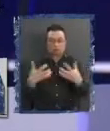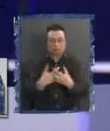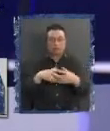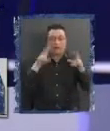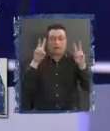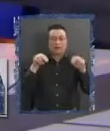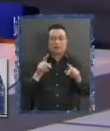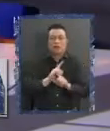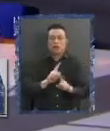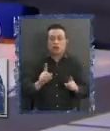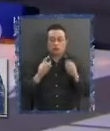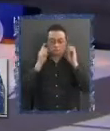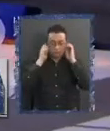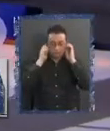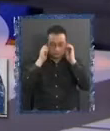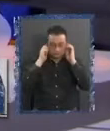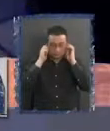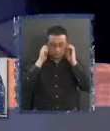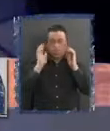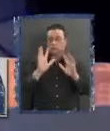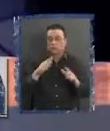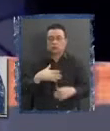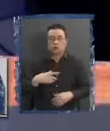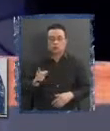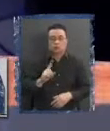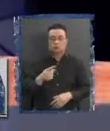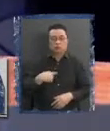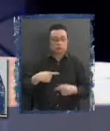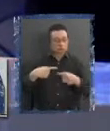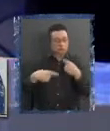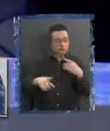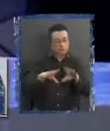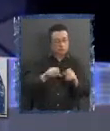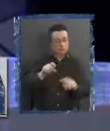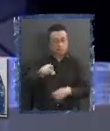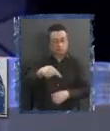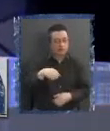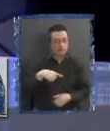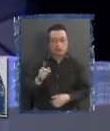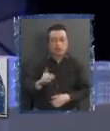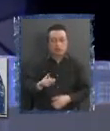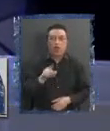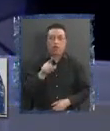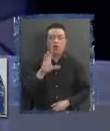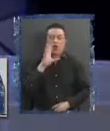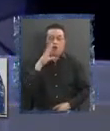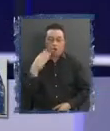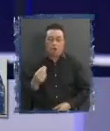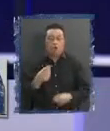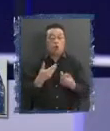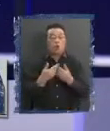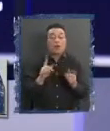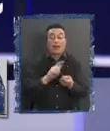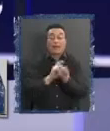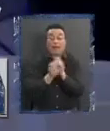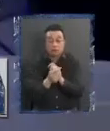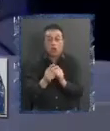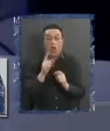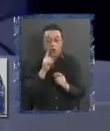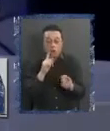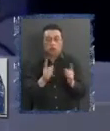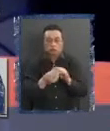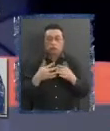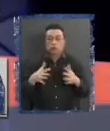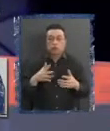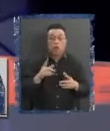Yo también quiero discrepar. Yo también quiero discrepar. discrepar con un tema con la Betina. Primero porque, obviamente, cualquier cambio tiene algún riesgo. Ahora, el no cambio tiene aún